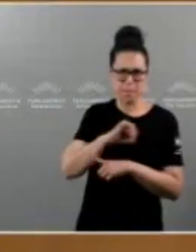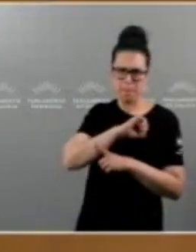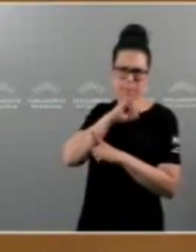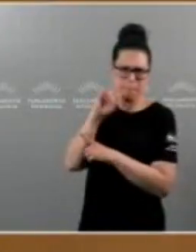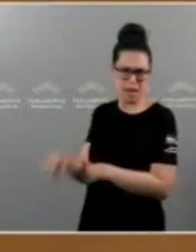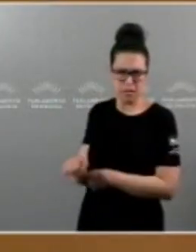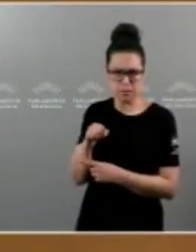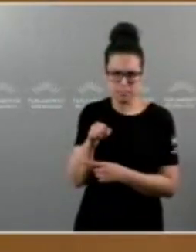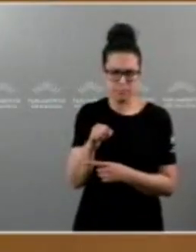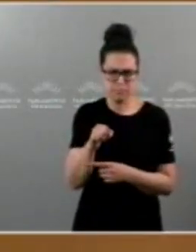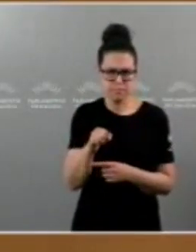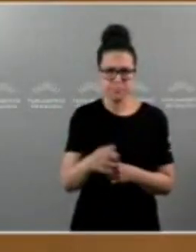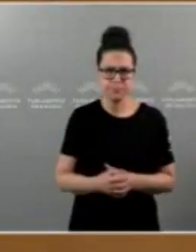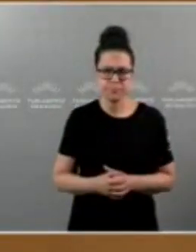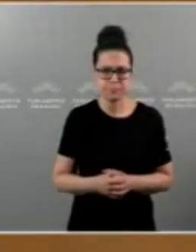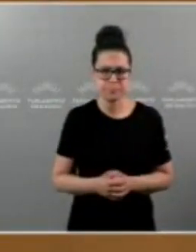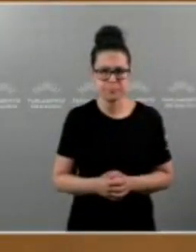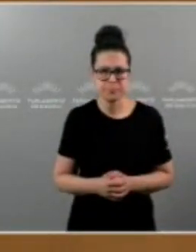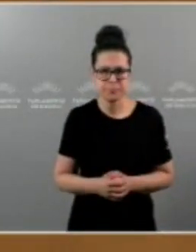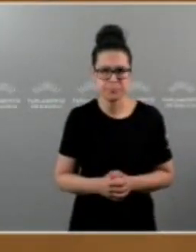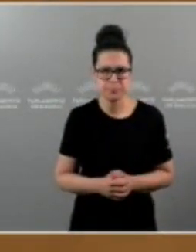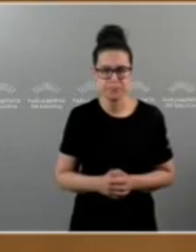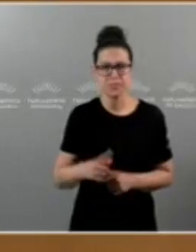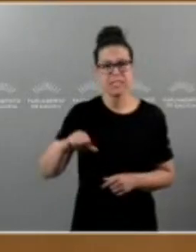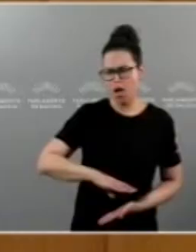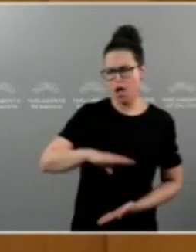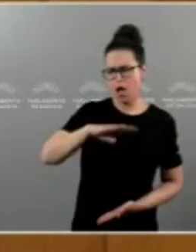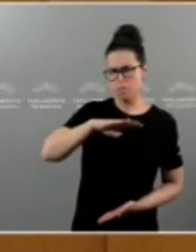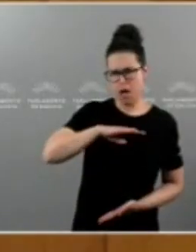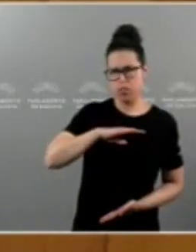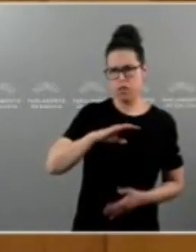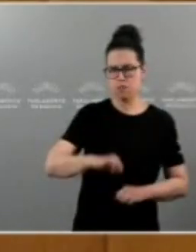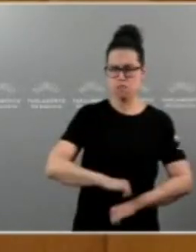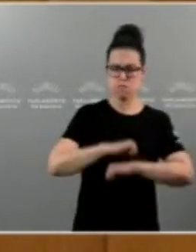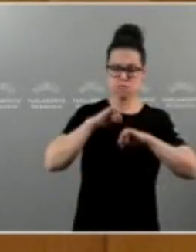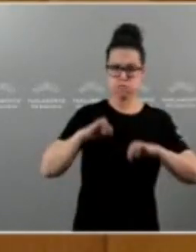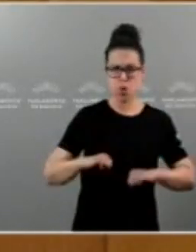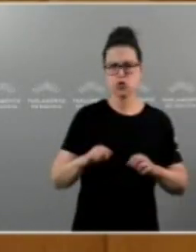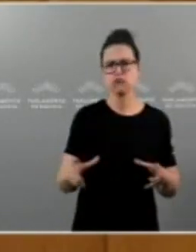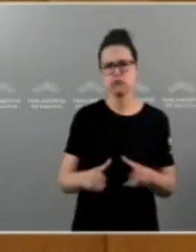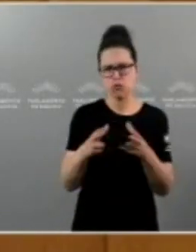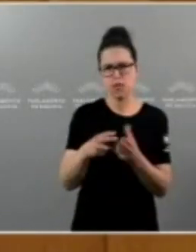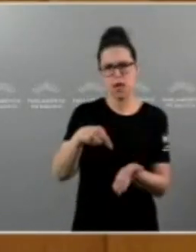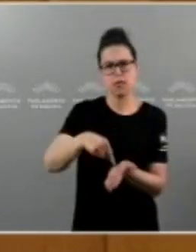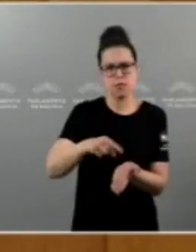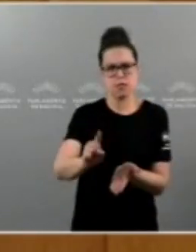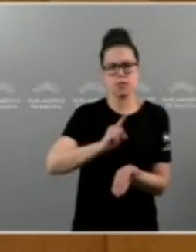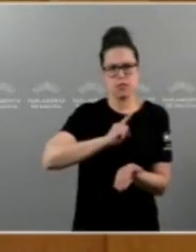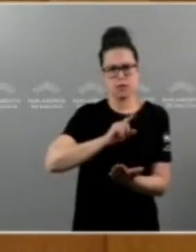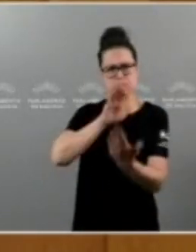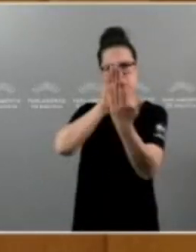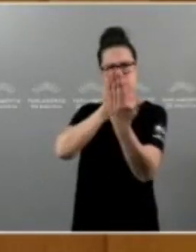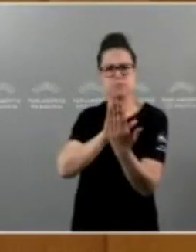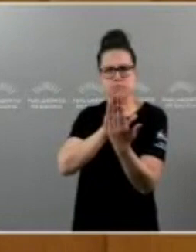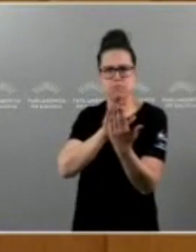de momento ninguna información únicamente salienta a presenza hoxe no Parlamento dunha das persoas que soa como futuro conselleiro, o polo momento ainda